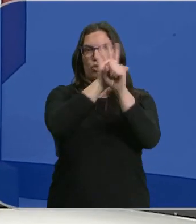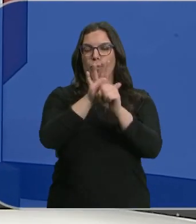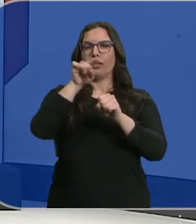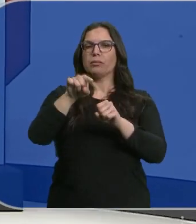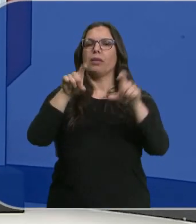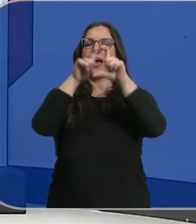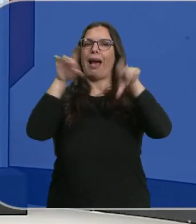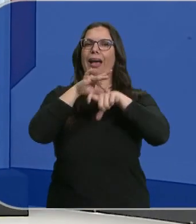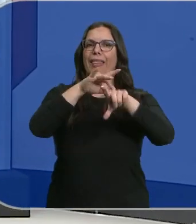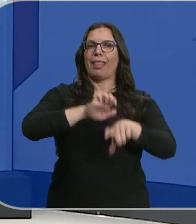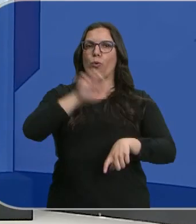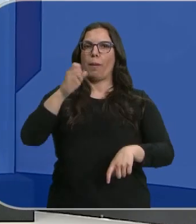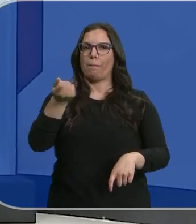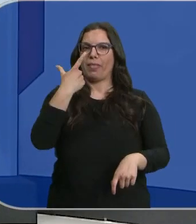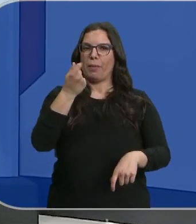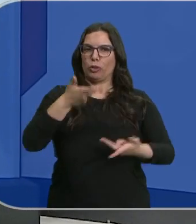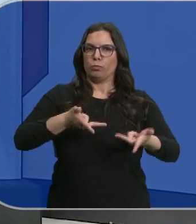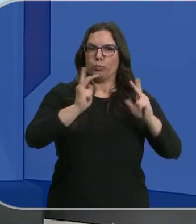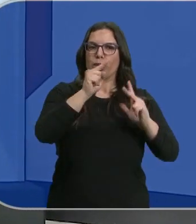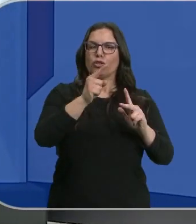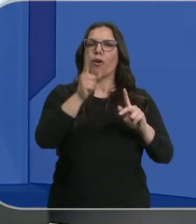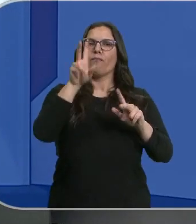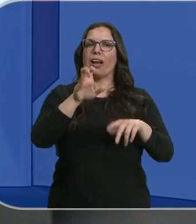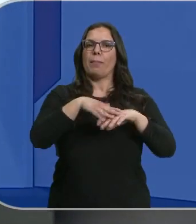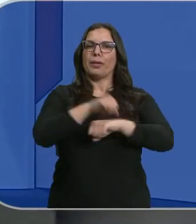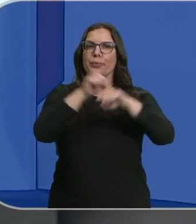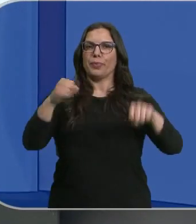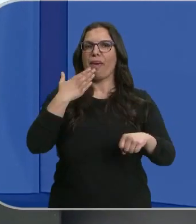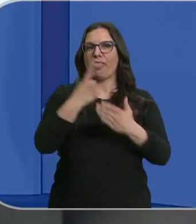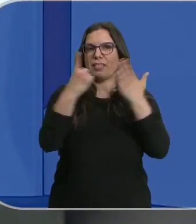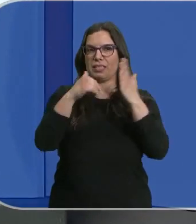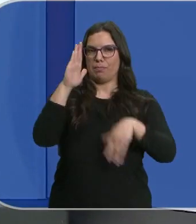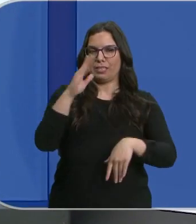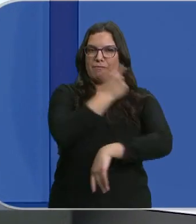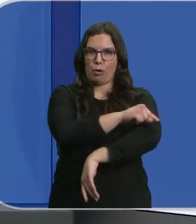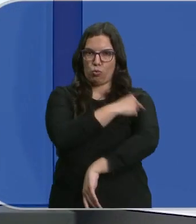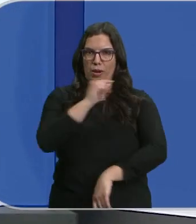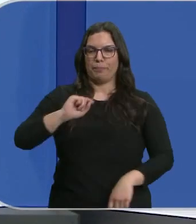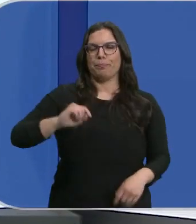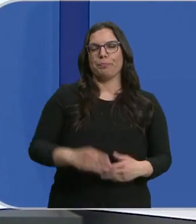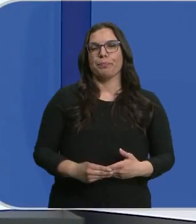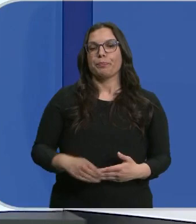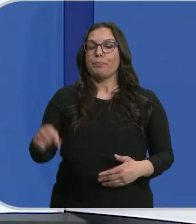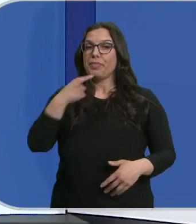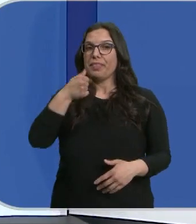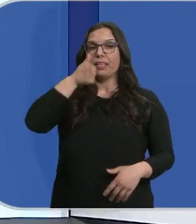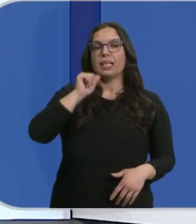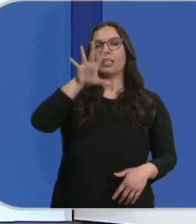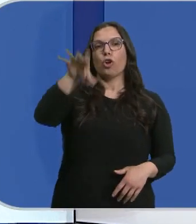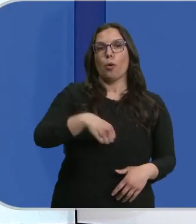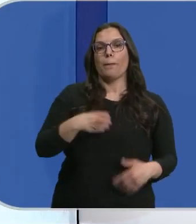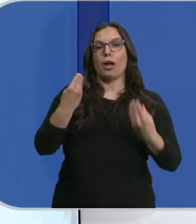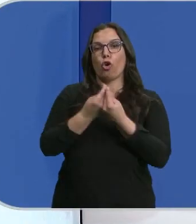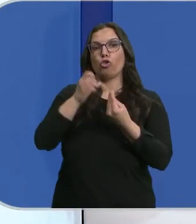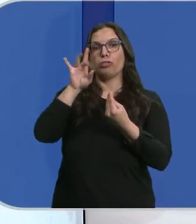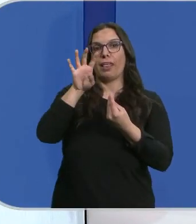por la Agencia Europea del Medicamento, servirá como dosis de refuerzo para mayores de 16 años. Sánchez ha anunciado la compra conjunta con 13